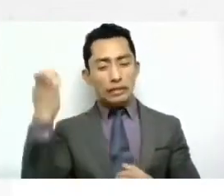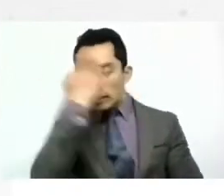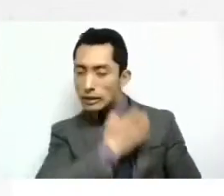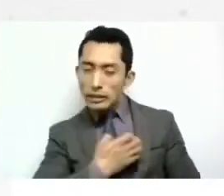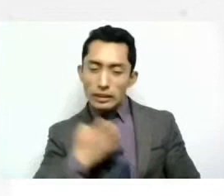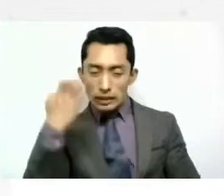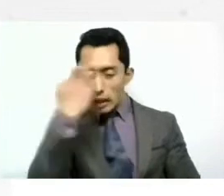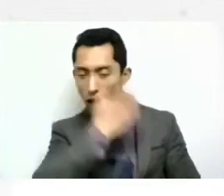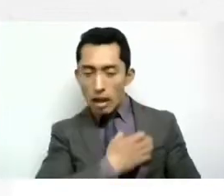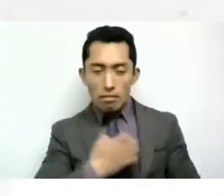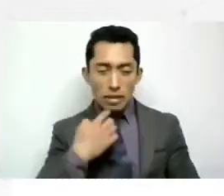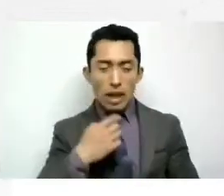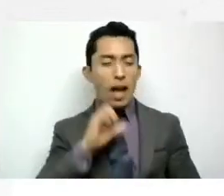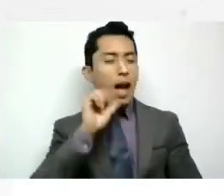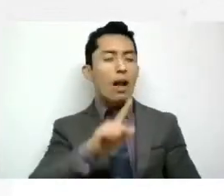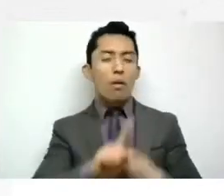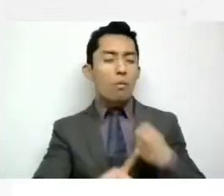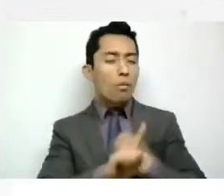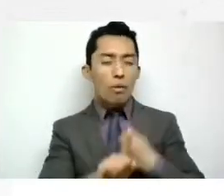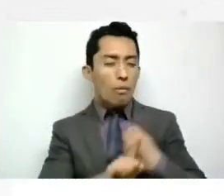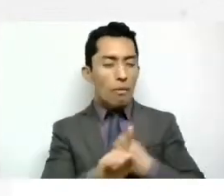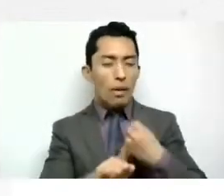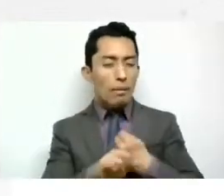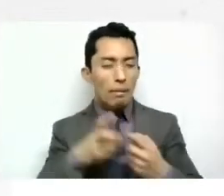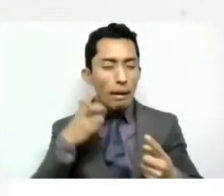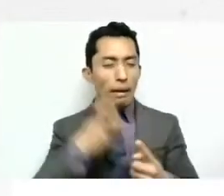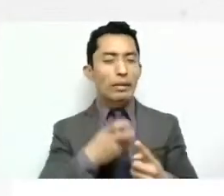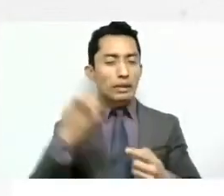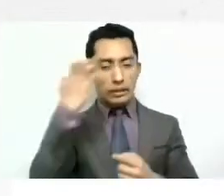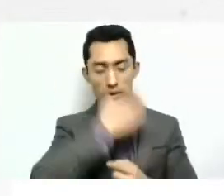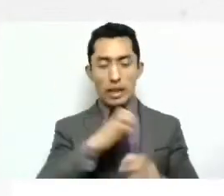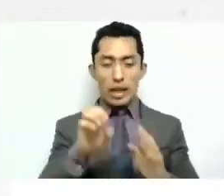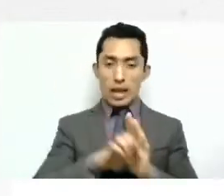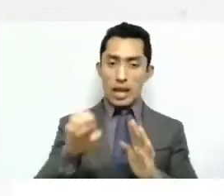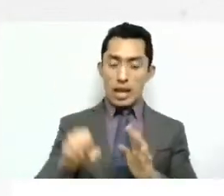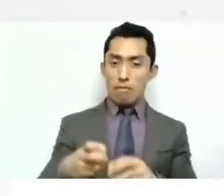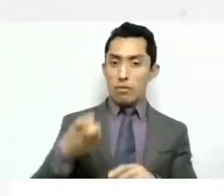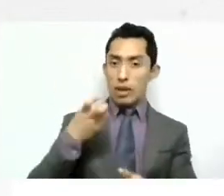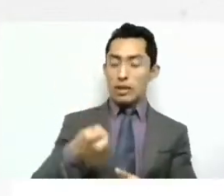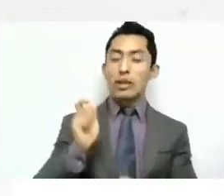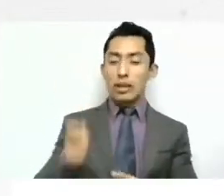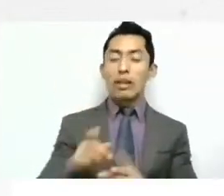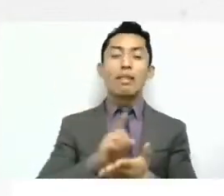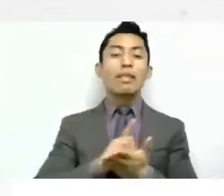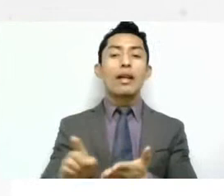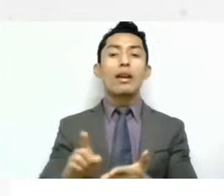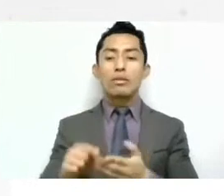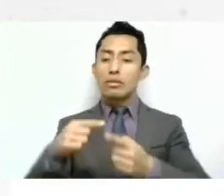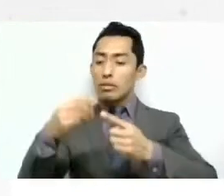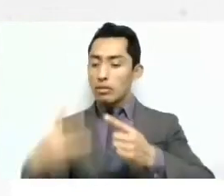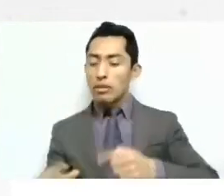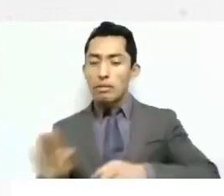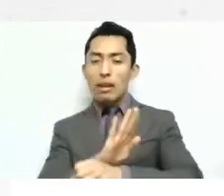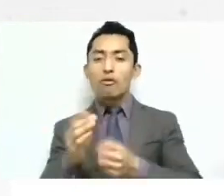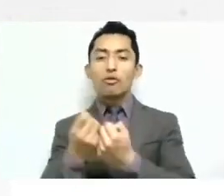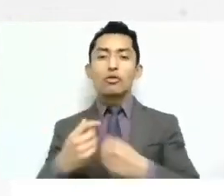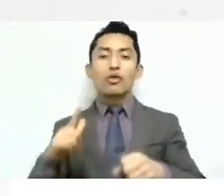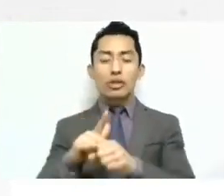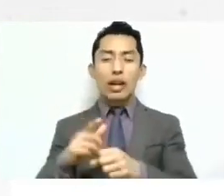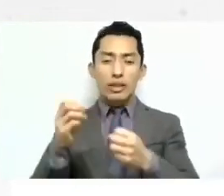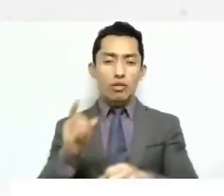situación en específico, como en este caso, no solamente el derecho a la seguridad social, sino específicamente